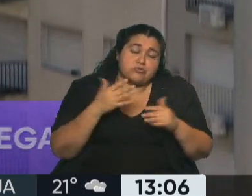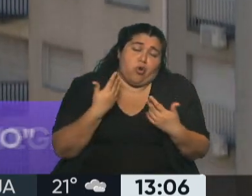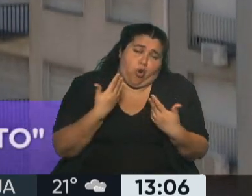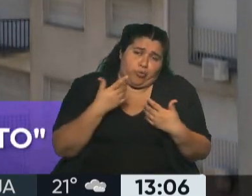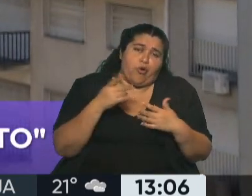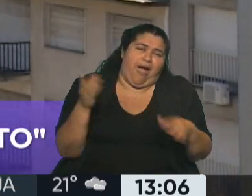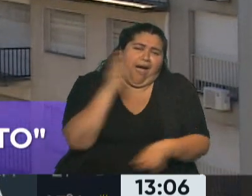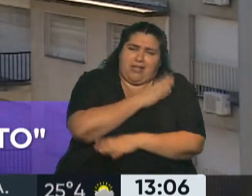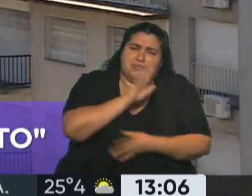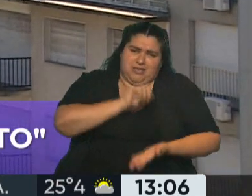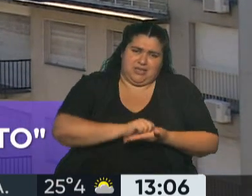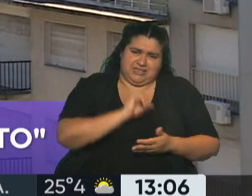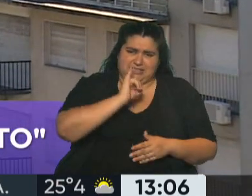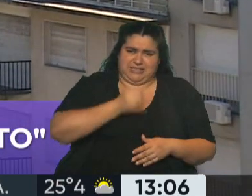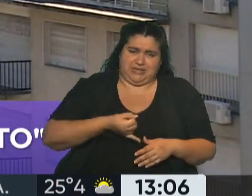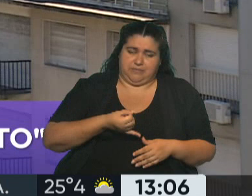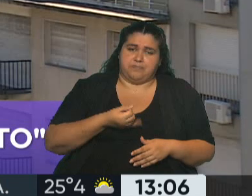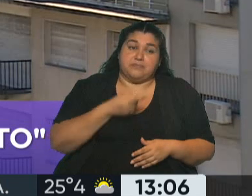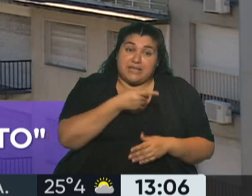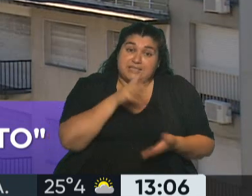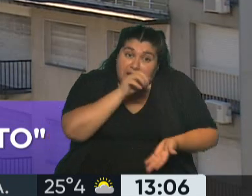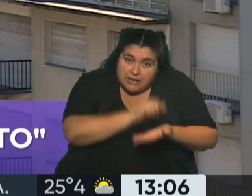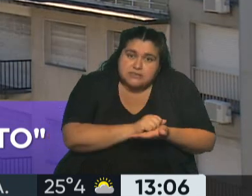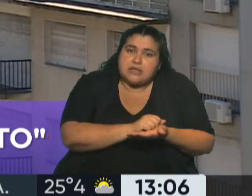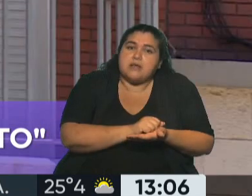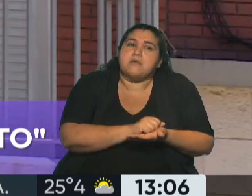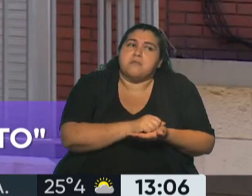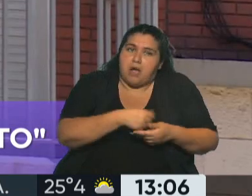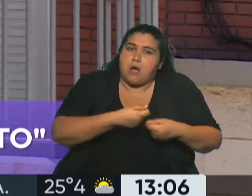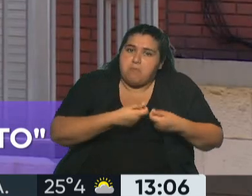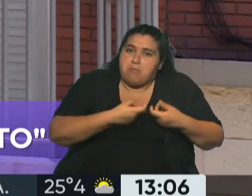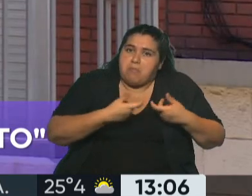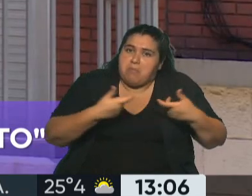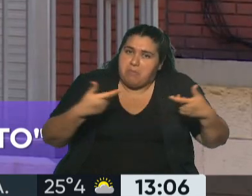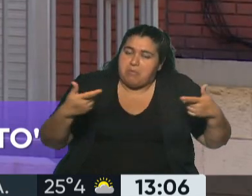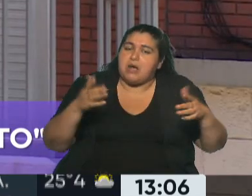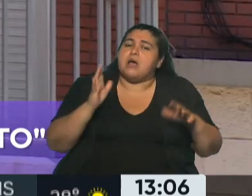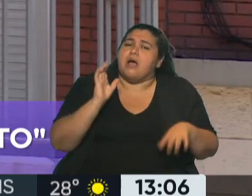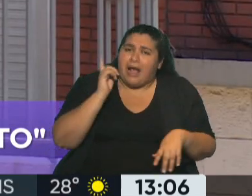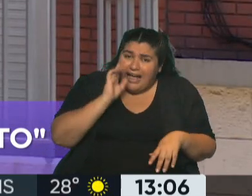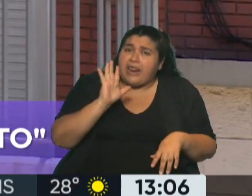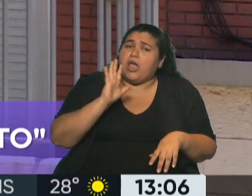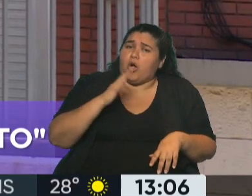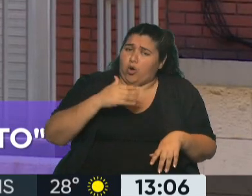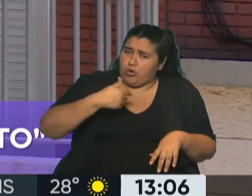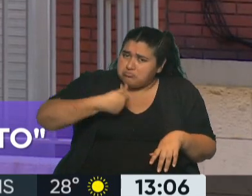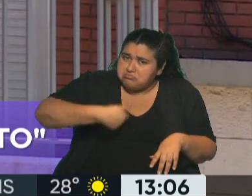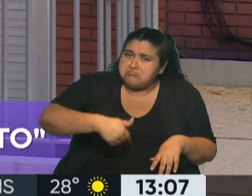reservado y esas reservas van en crecimiento, pero creo que vamos a tener un importante